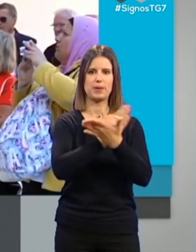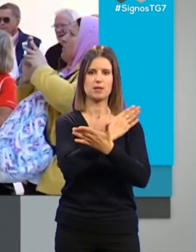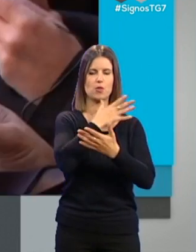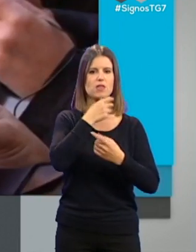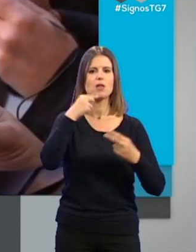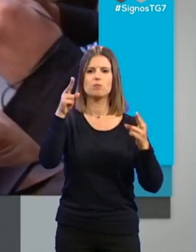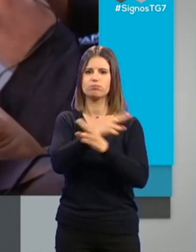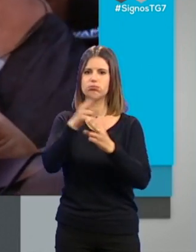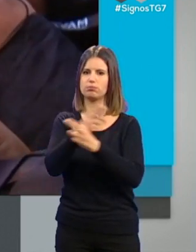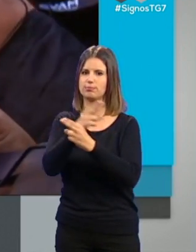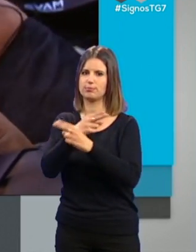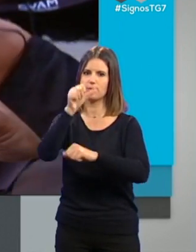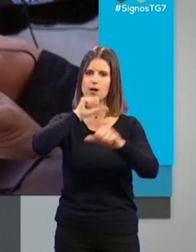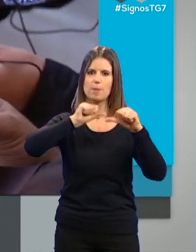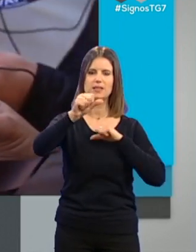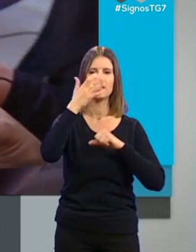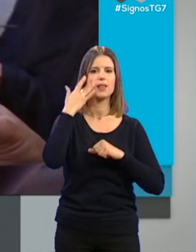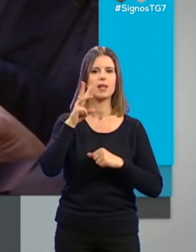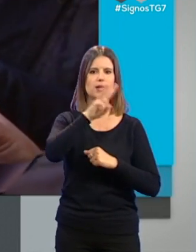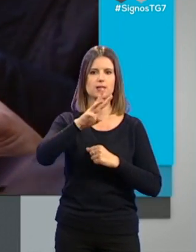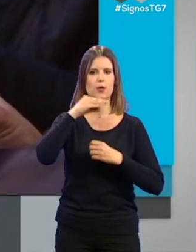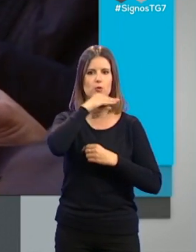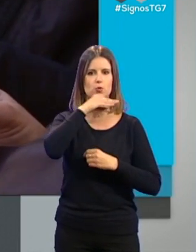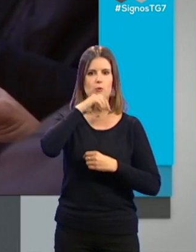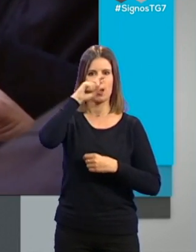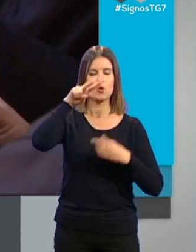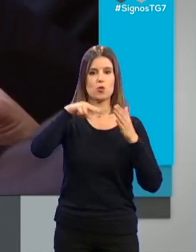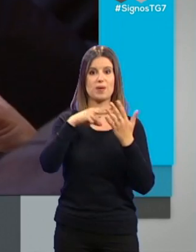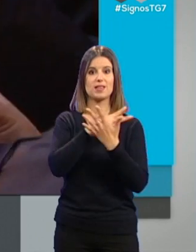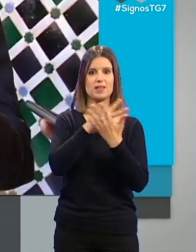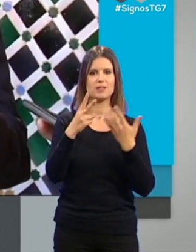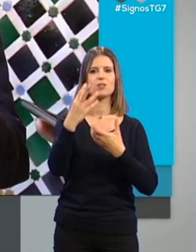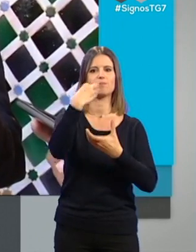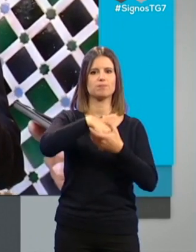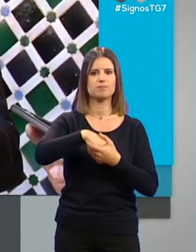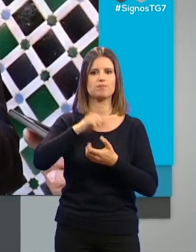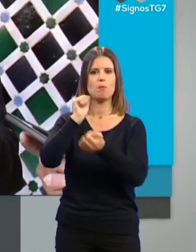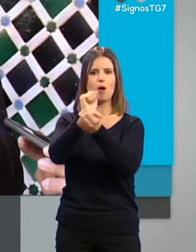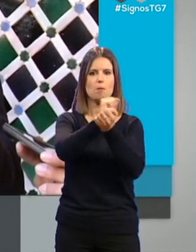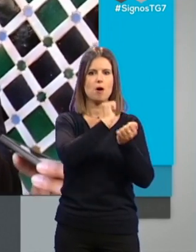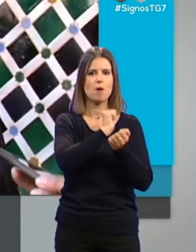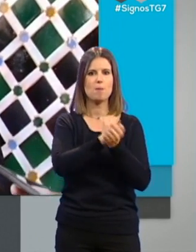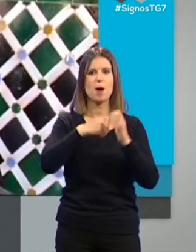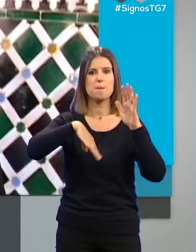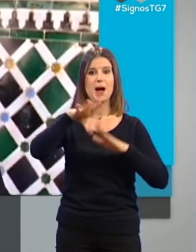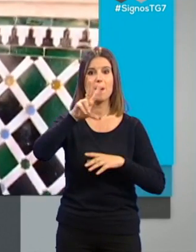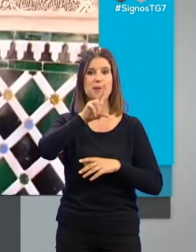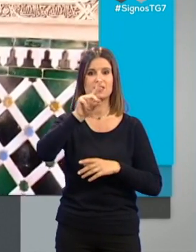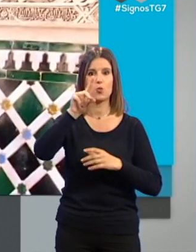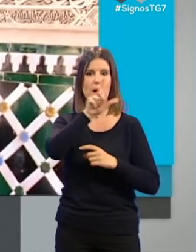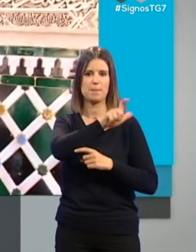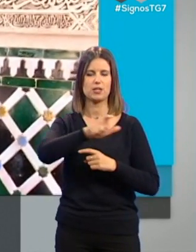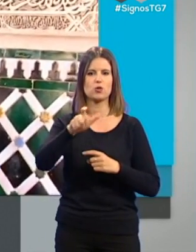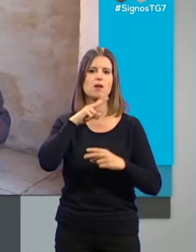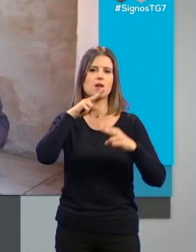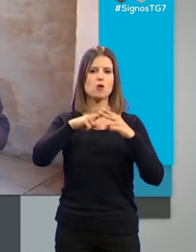diligencias practicadas a partir del 3 de octubre de 2017, incluyendo la detención de más de una veintena de personas en la llamada